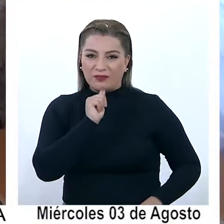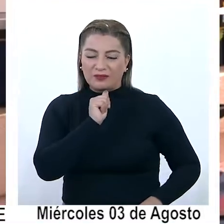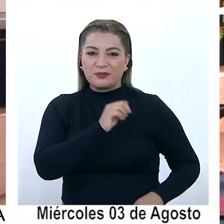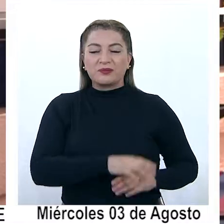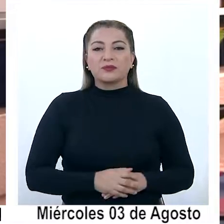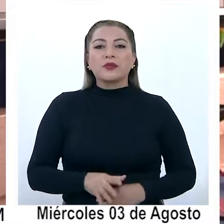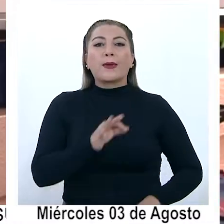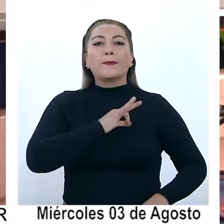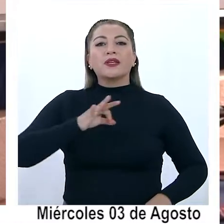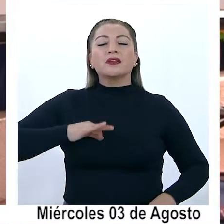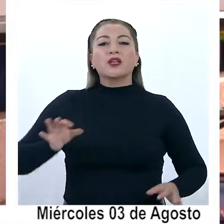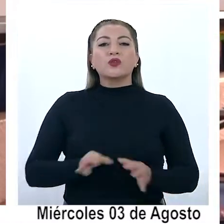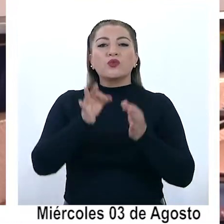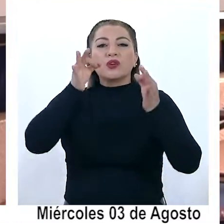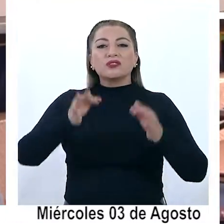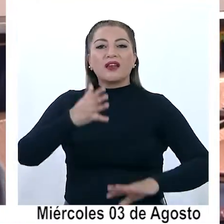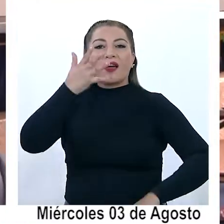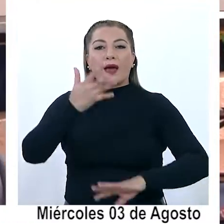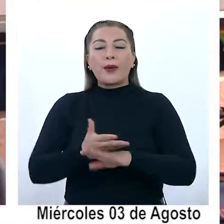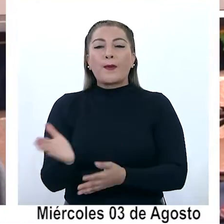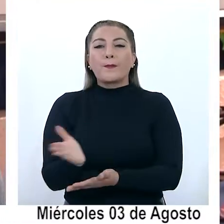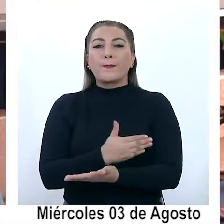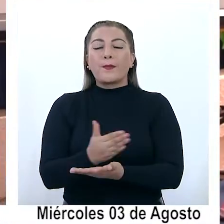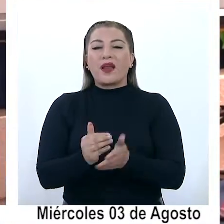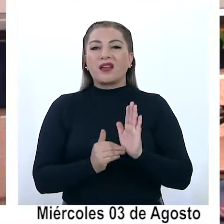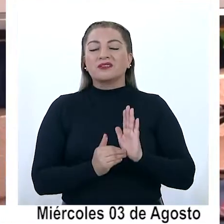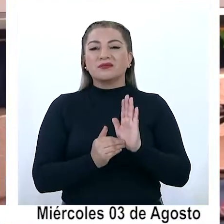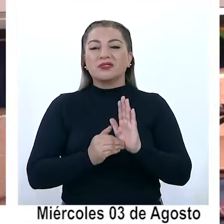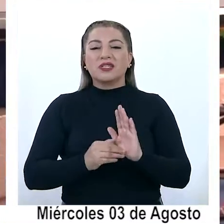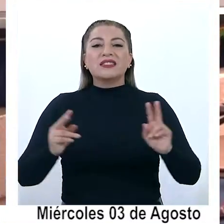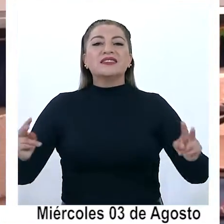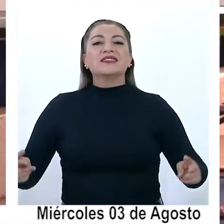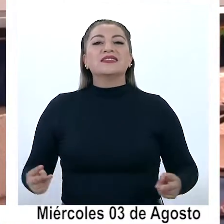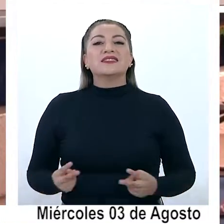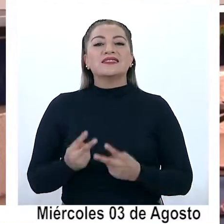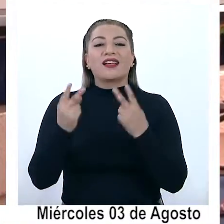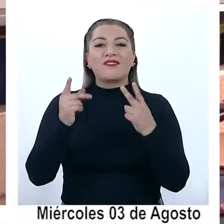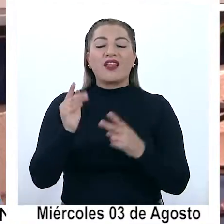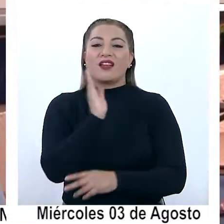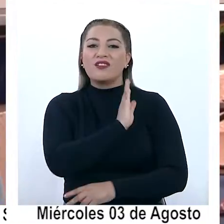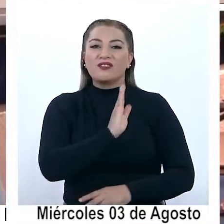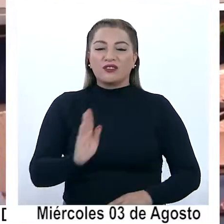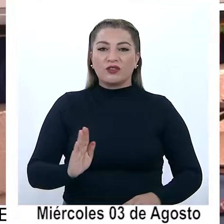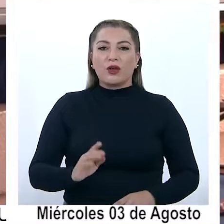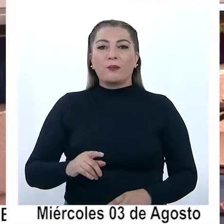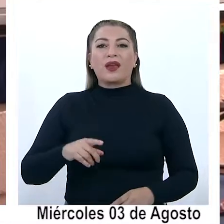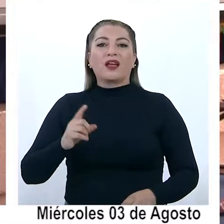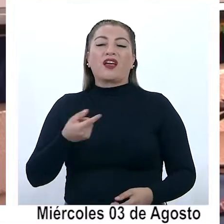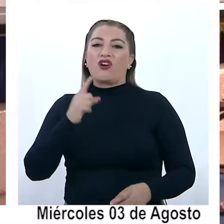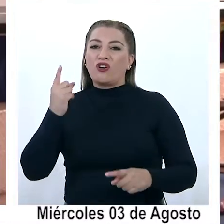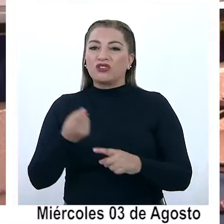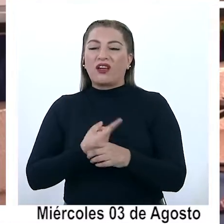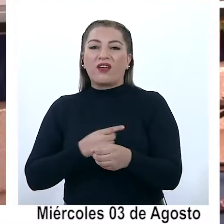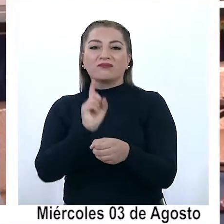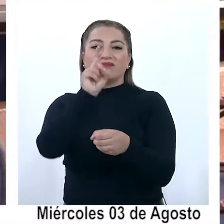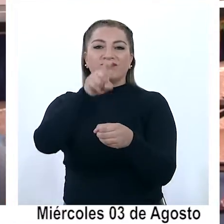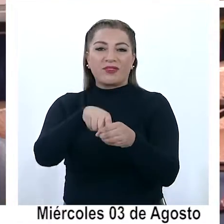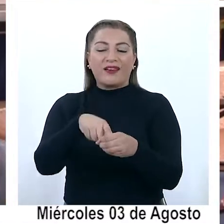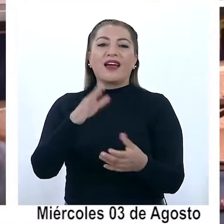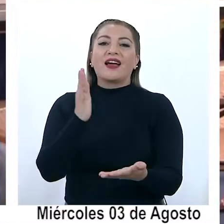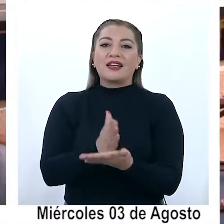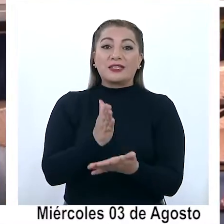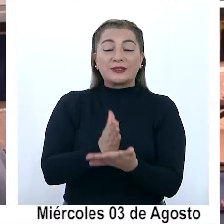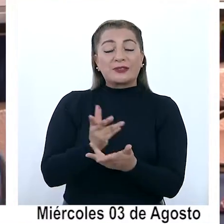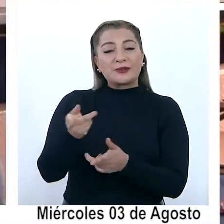El Ministerio de Educación ha dispuesto un plan de recuperación de estas trayectorias educativas y de la inserción nuevamente a la sala de clase.